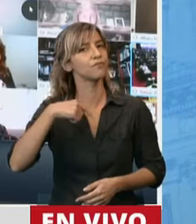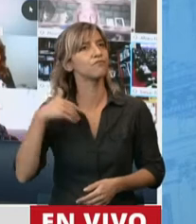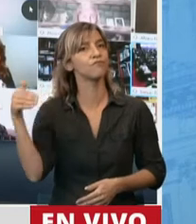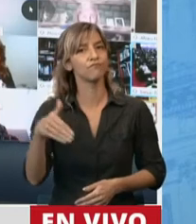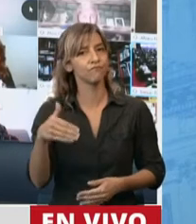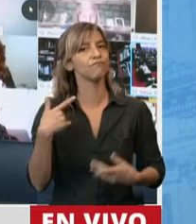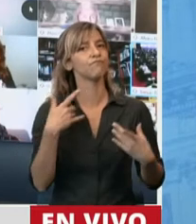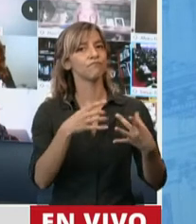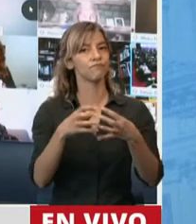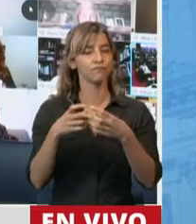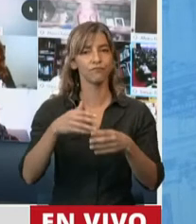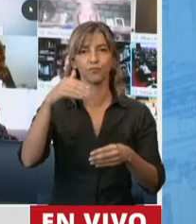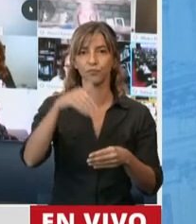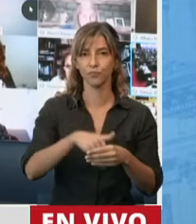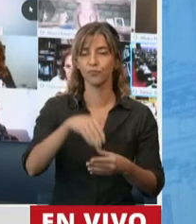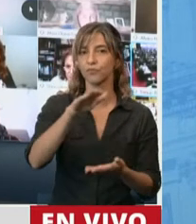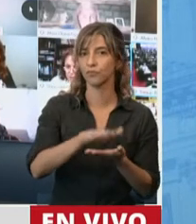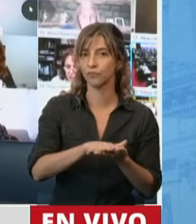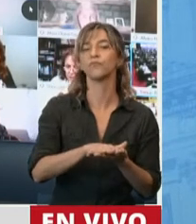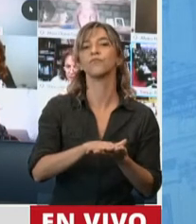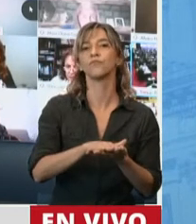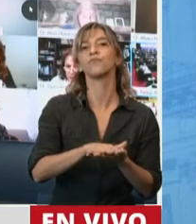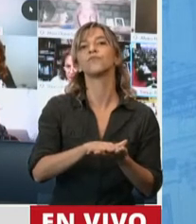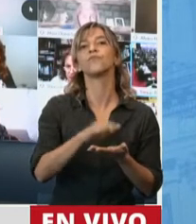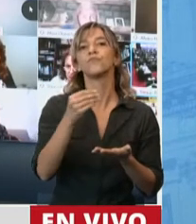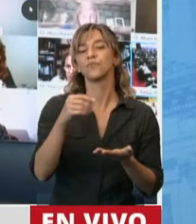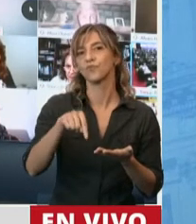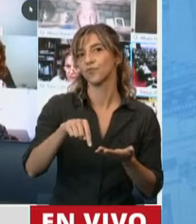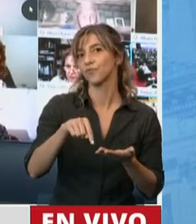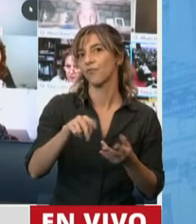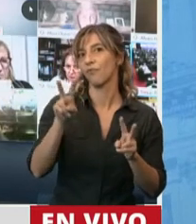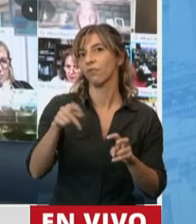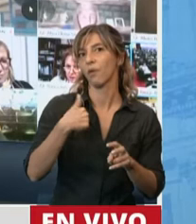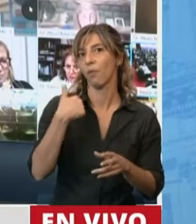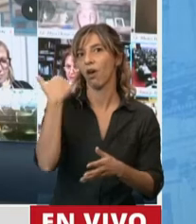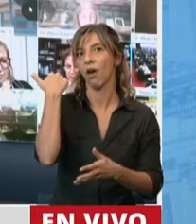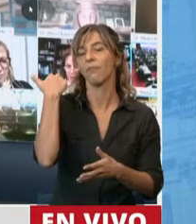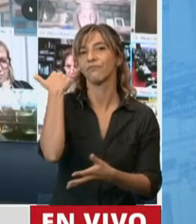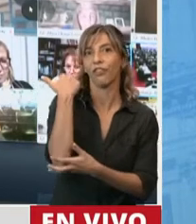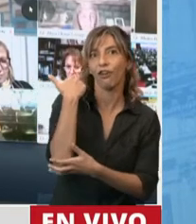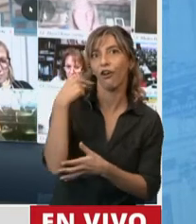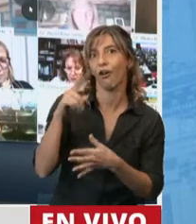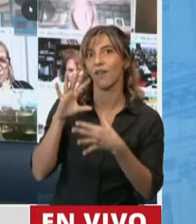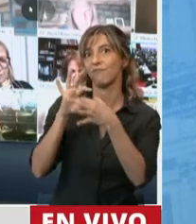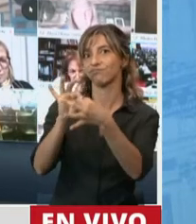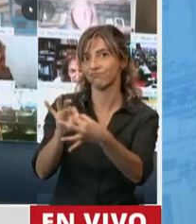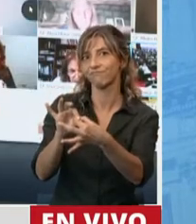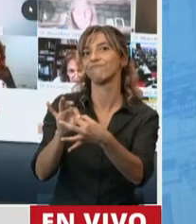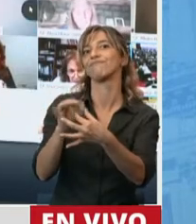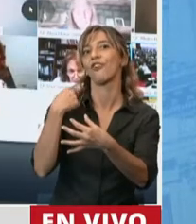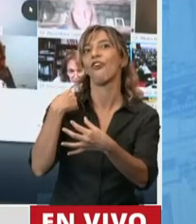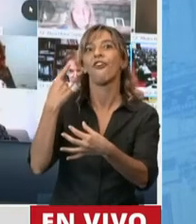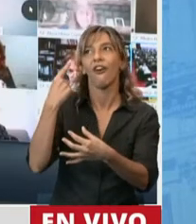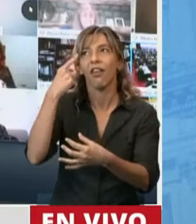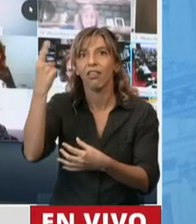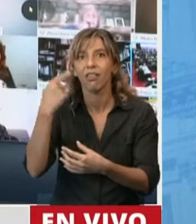régimen de promoción de la economía del conocimiento. Un régimen más inclusivo, un